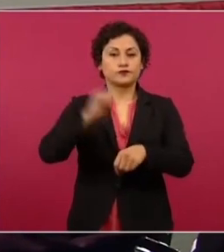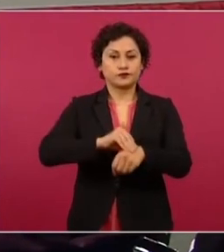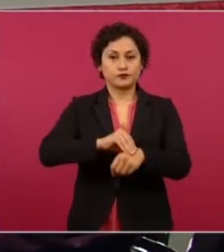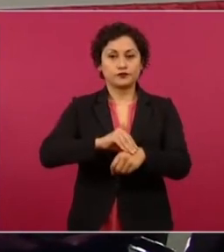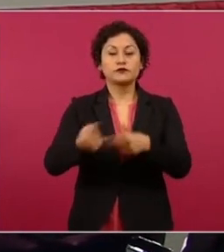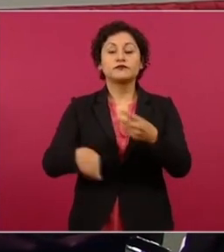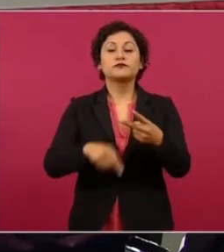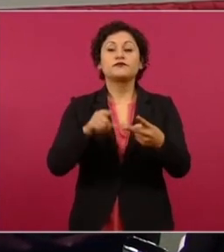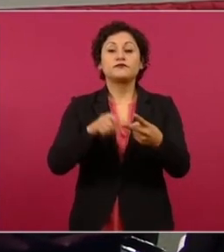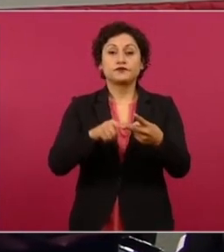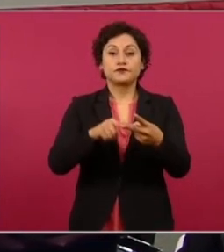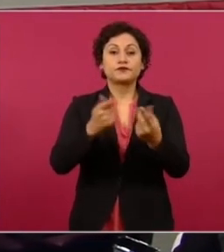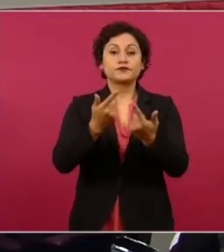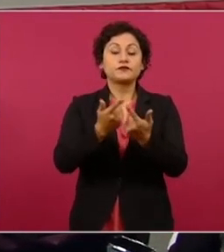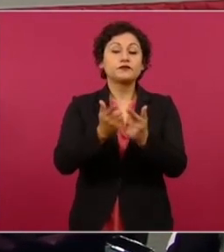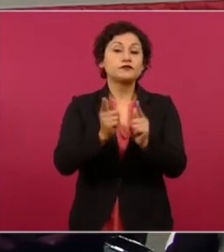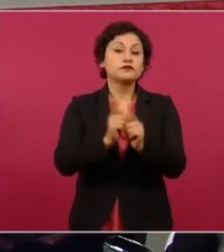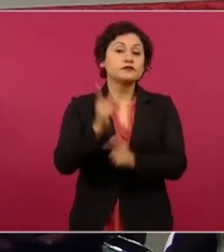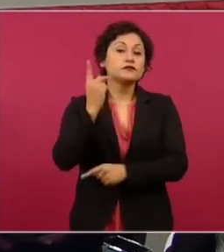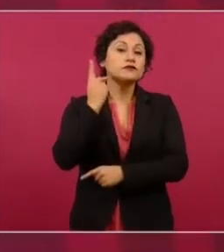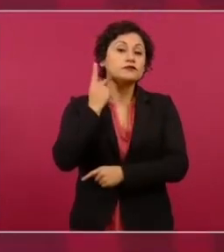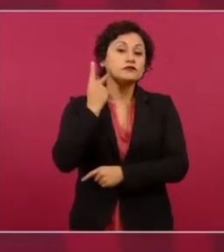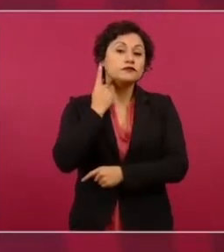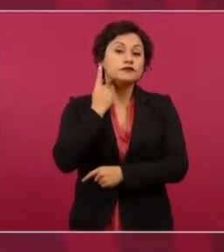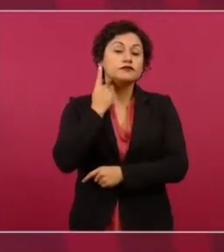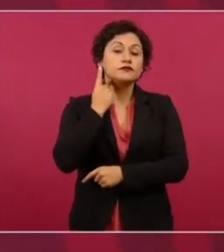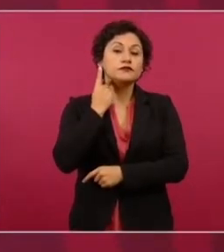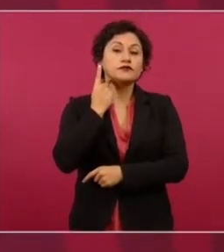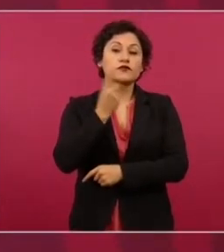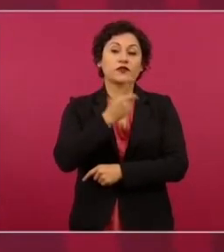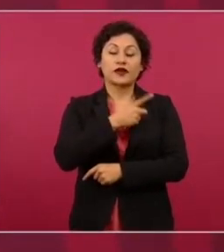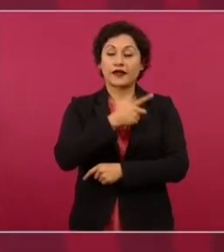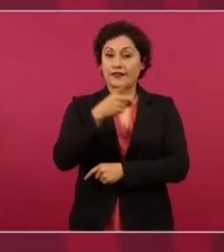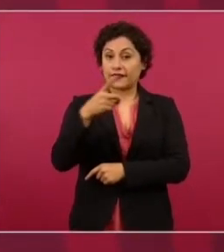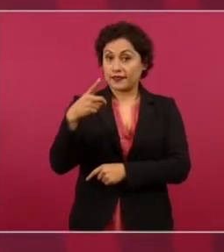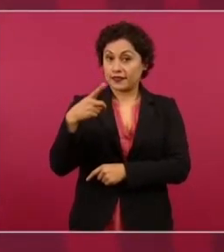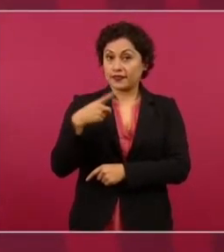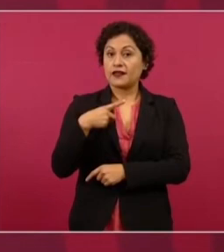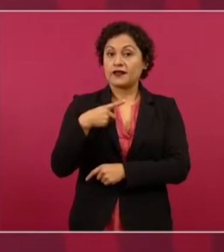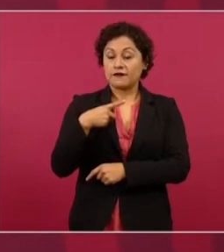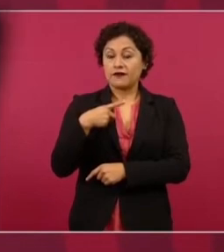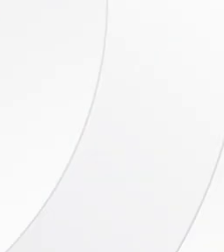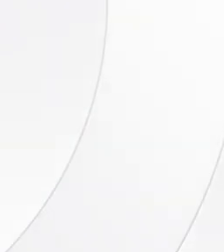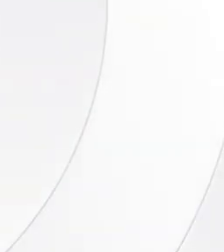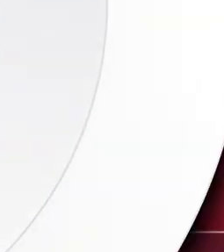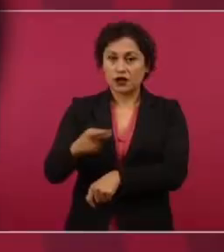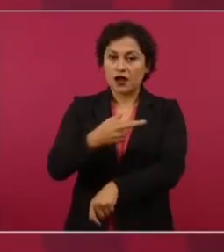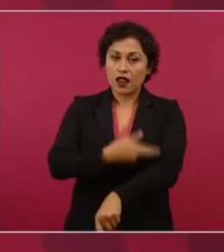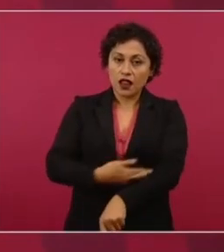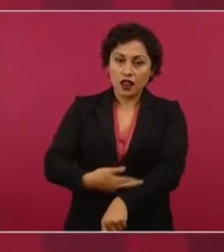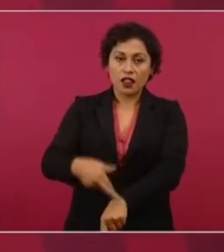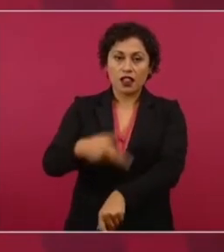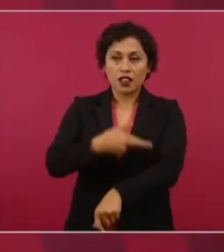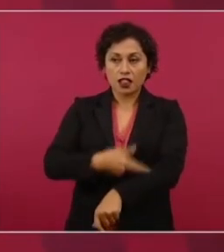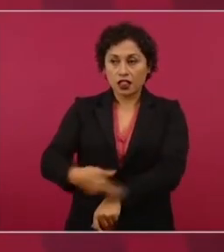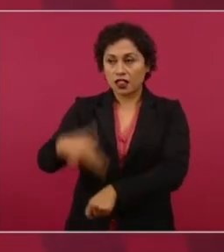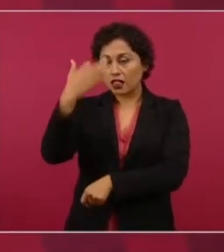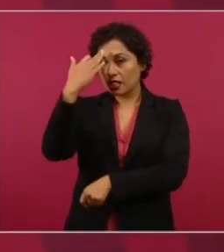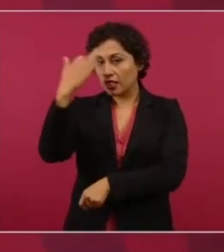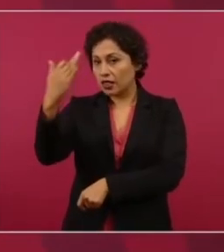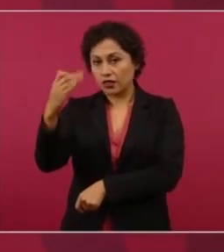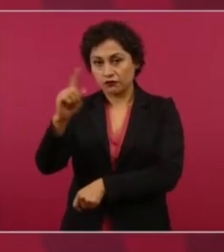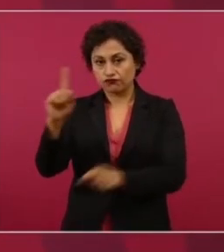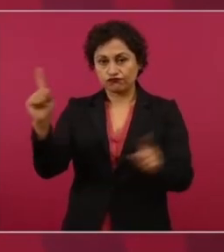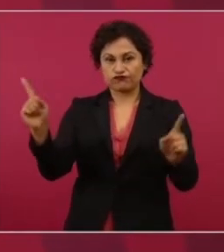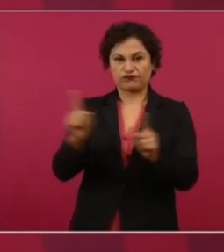partidos políticos puedan disponer de sus excedentes para y celebro lo